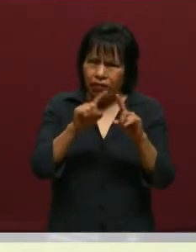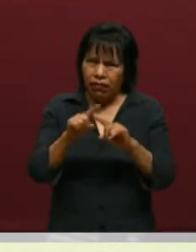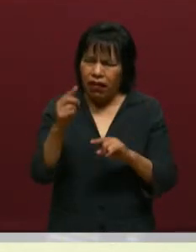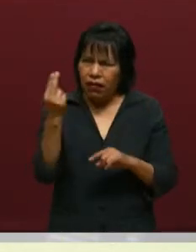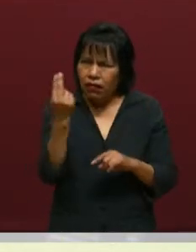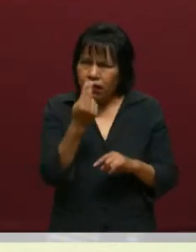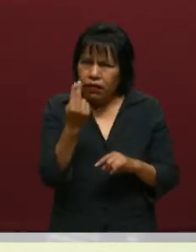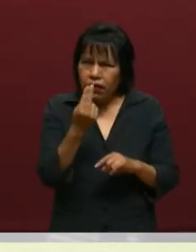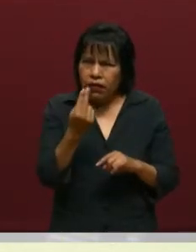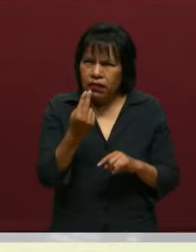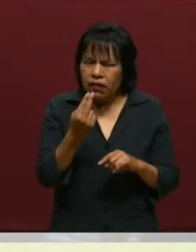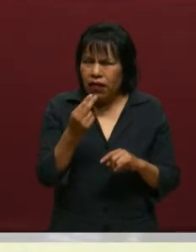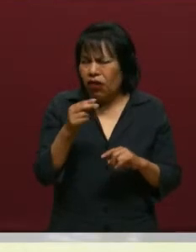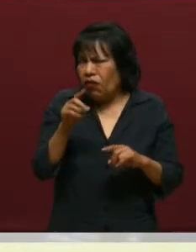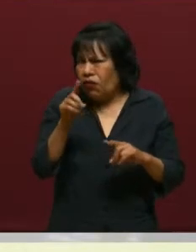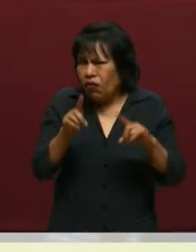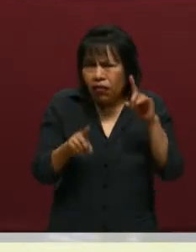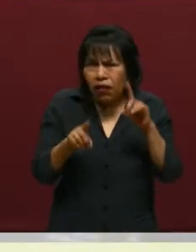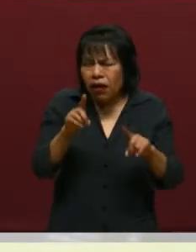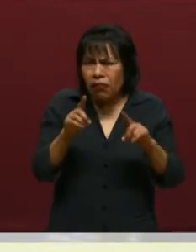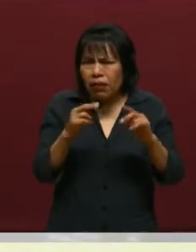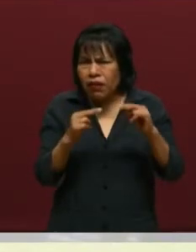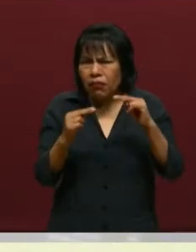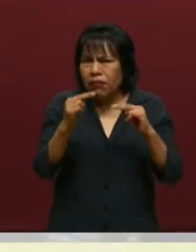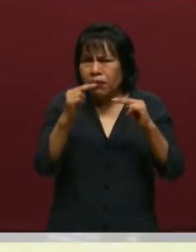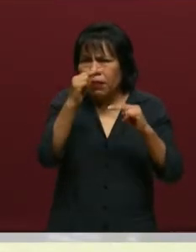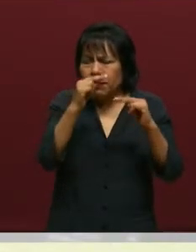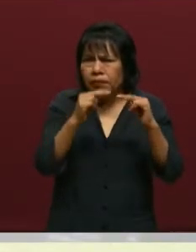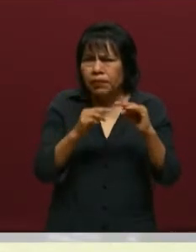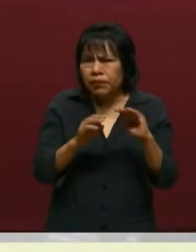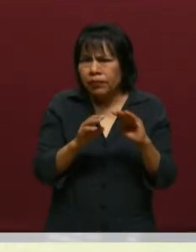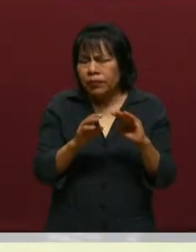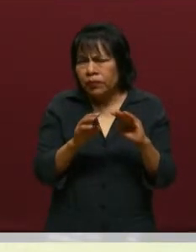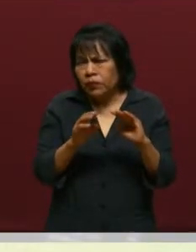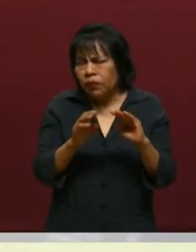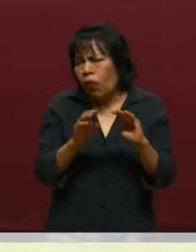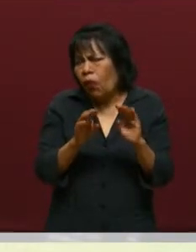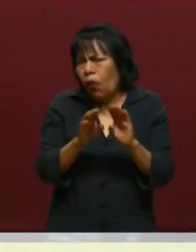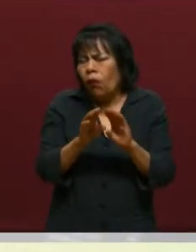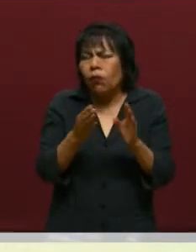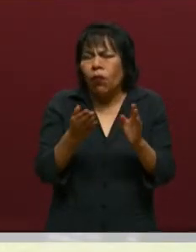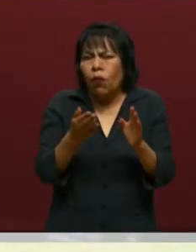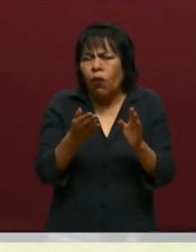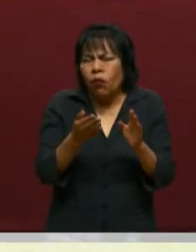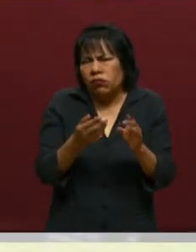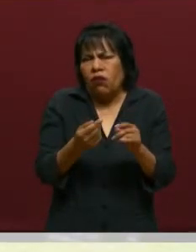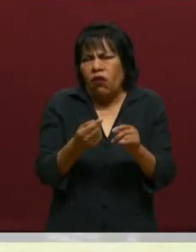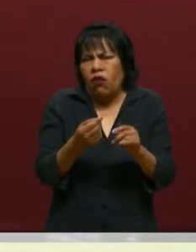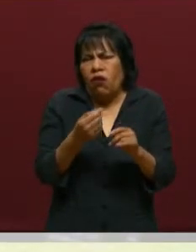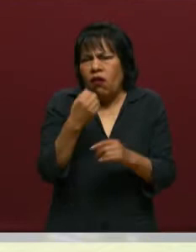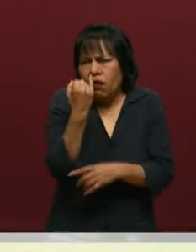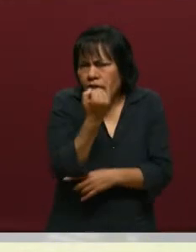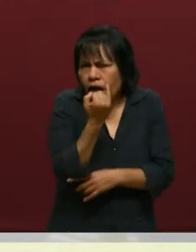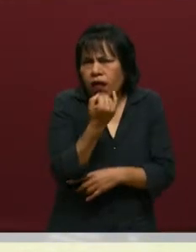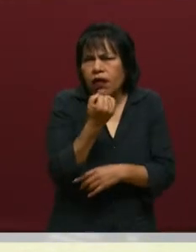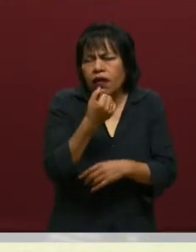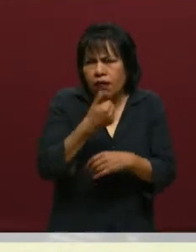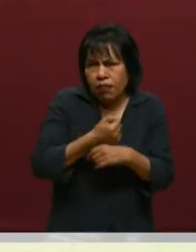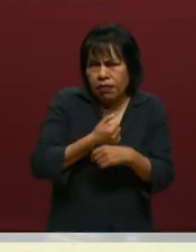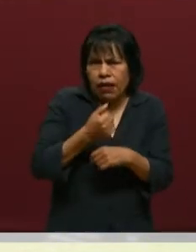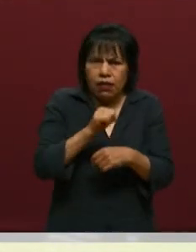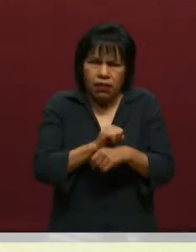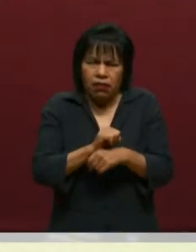necesidades dependiendo del nivel que se está cursando, los niños de preescolar, las primarias, las